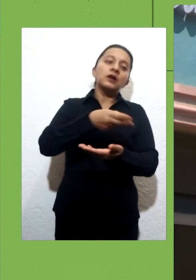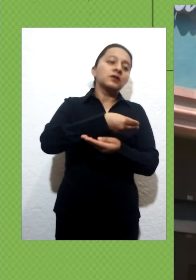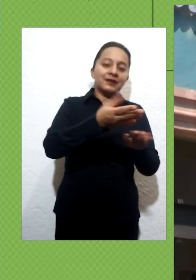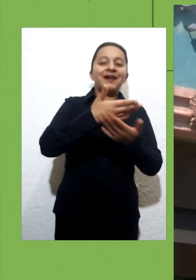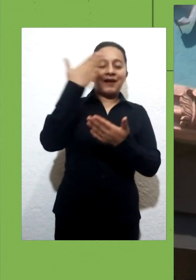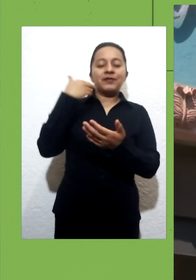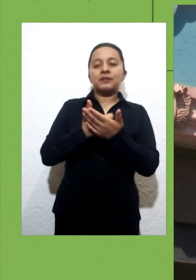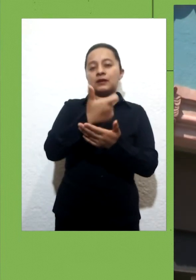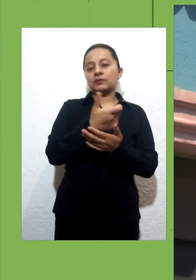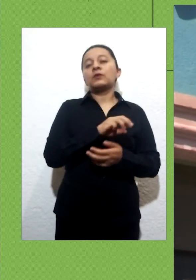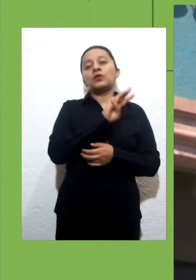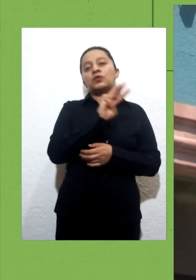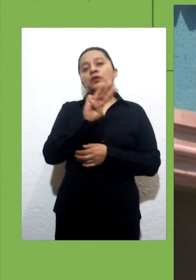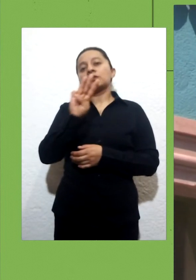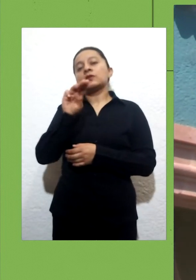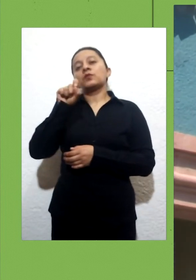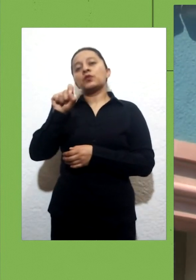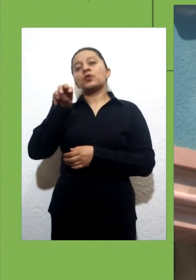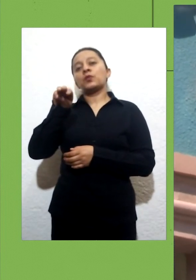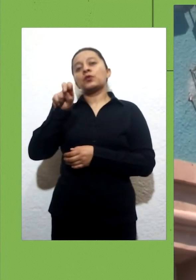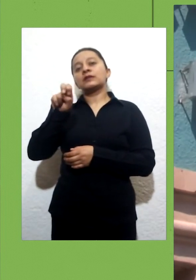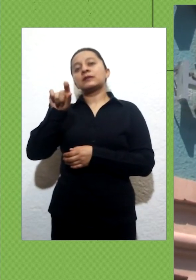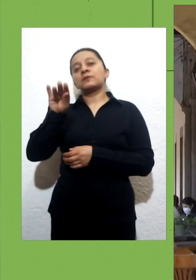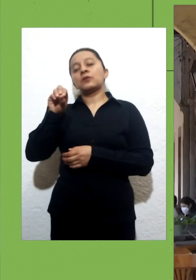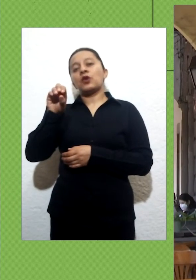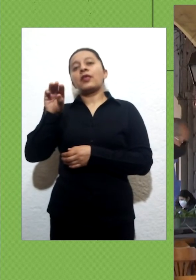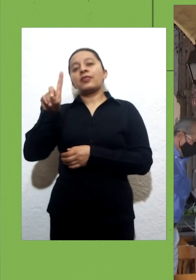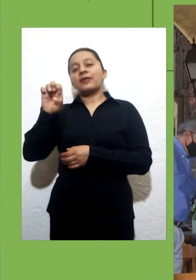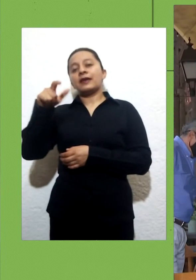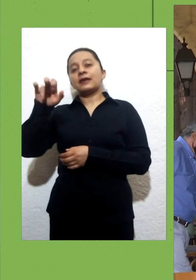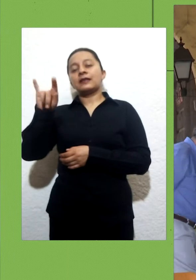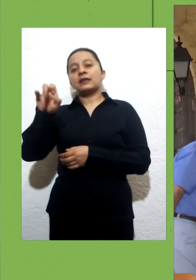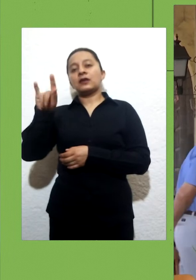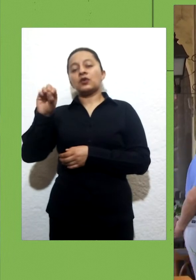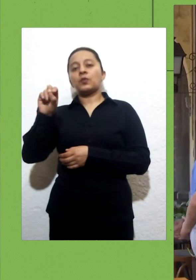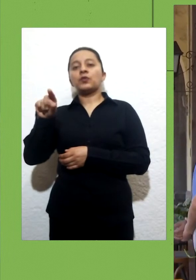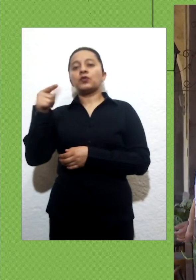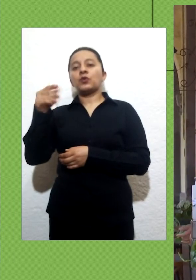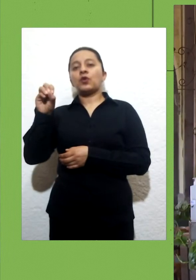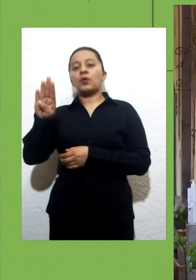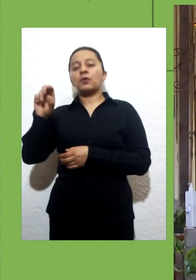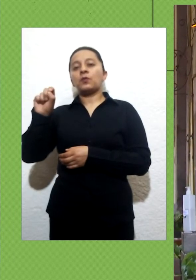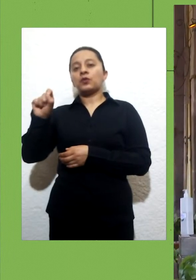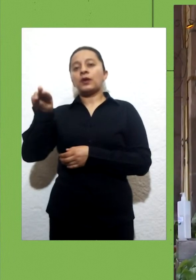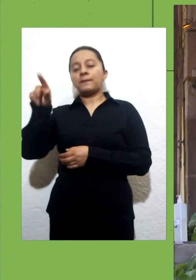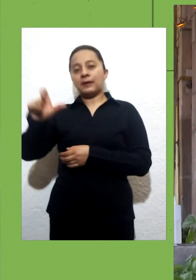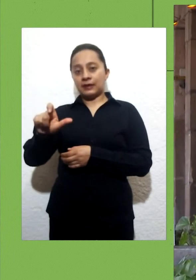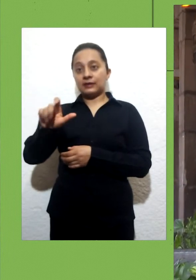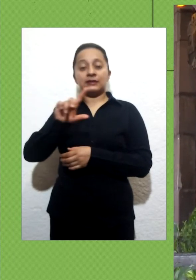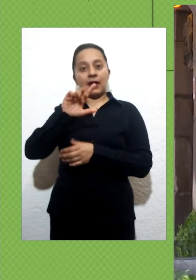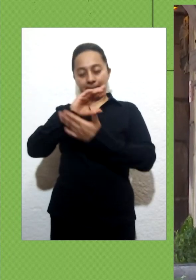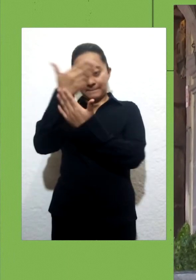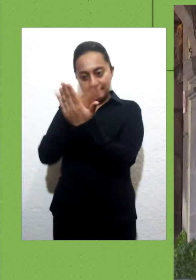.mx para llenar un formulario y luego enviar los documentos al correo apoyo licencias2021 arroba